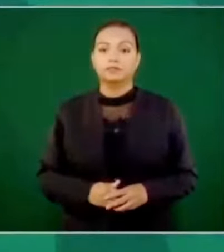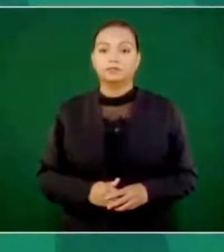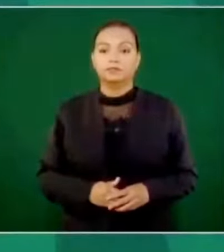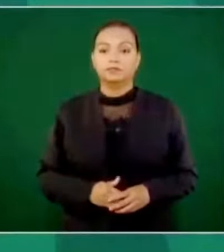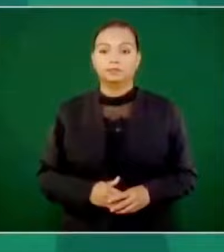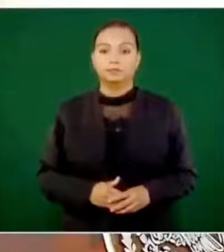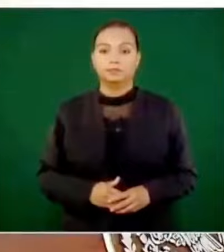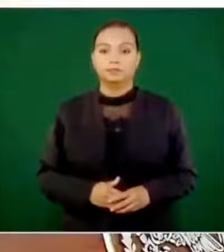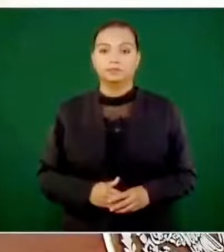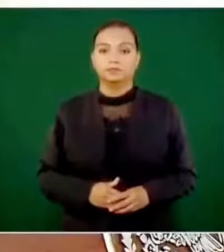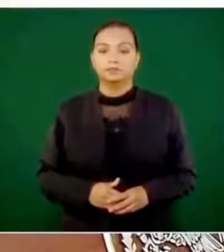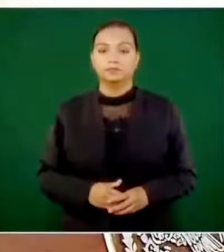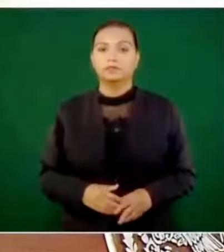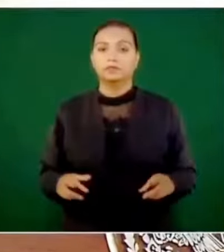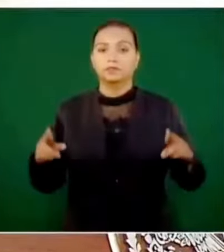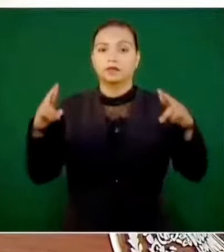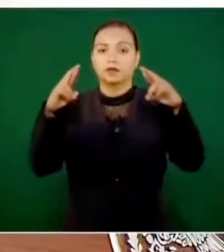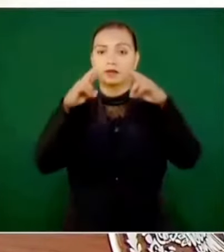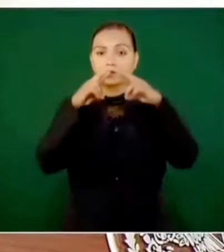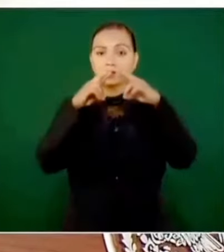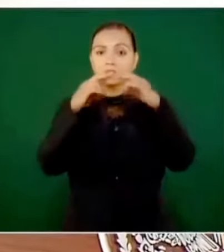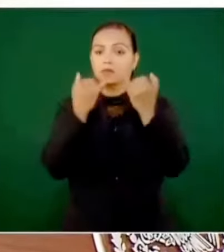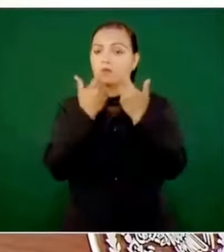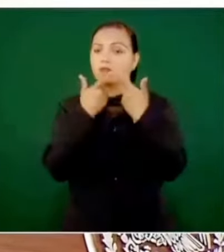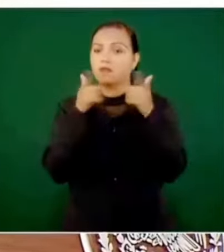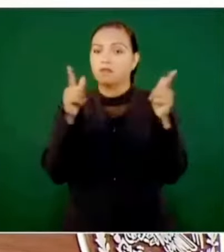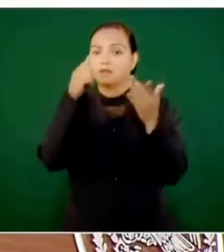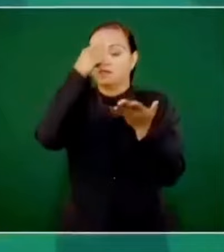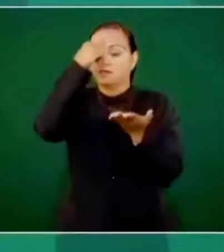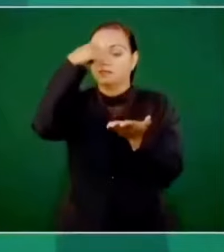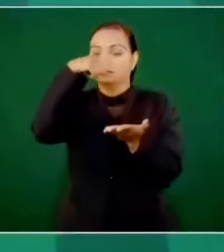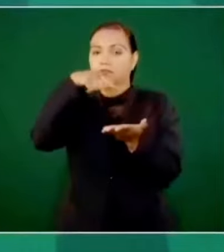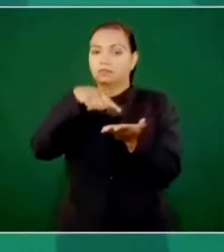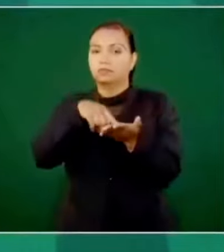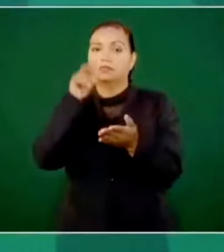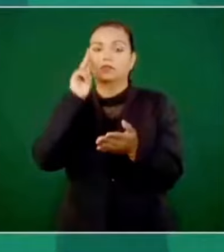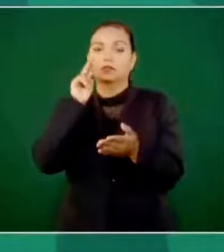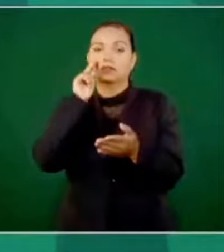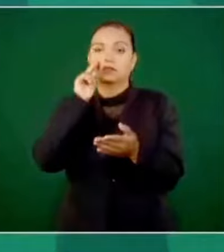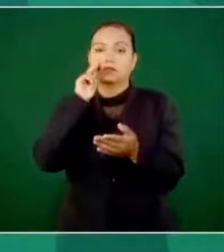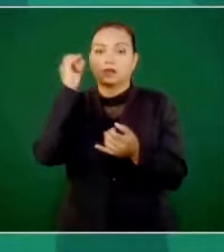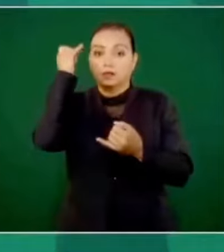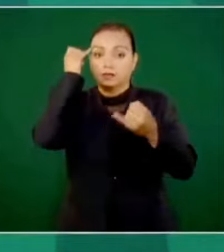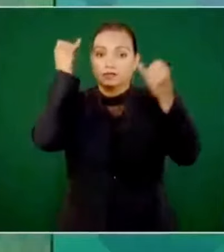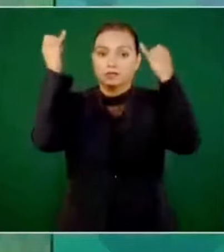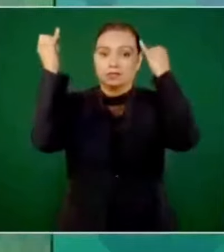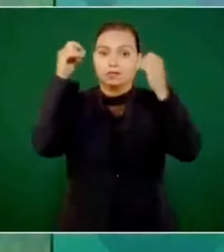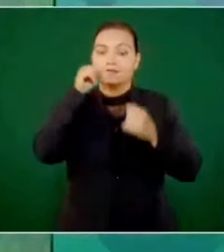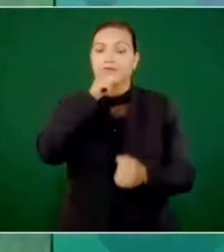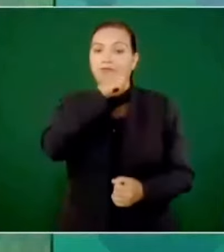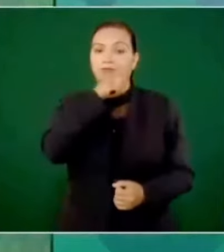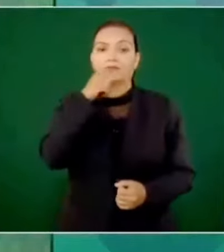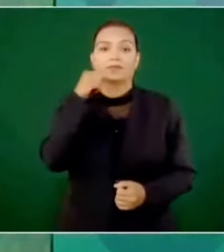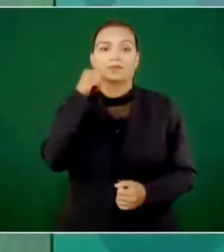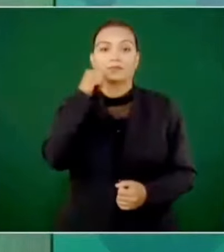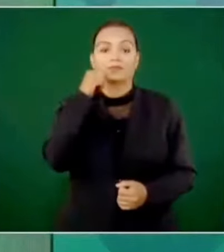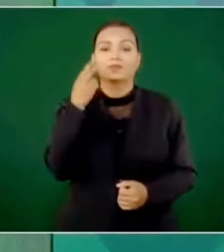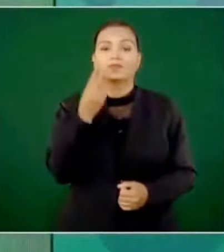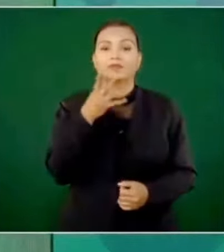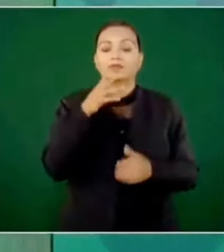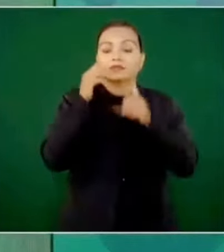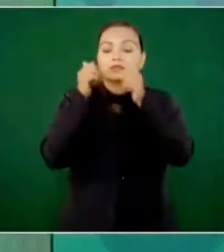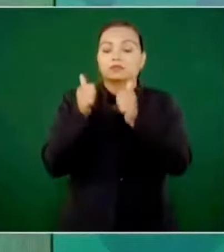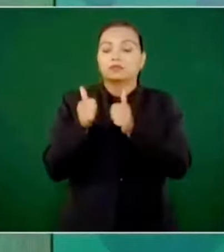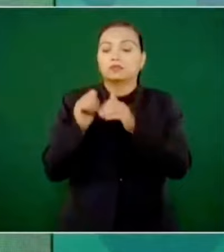La religiosidad y la libertad de creencia, según los principios de Juárez, debían quedar